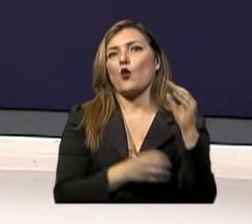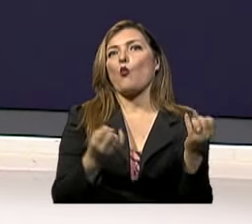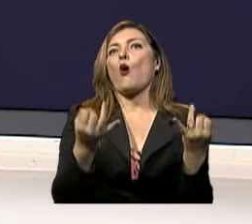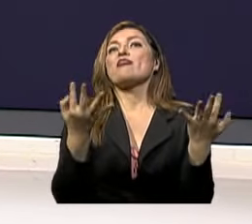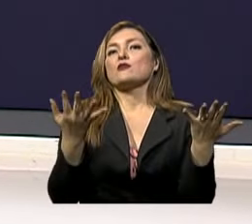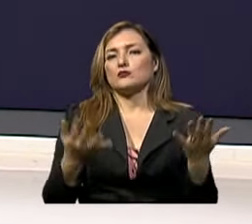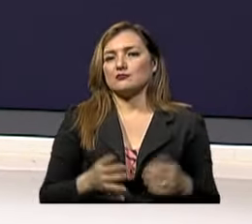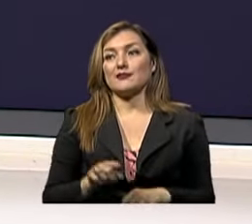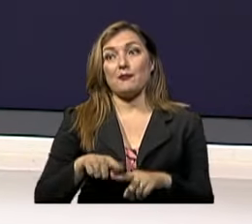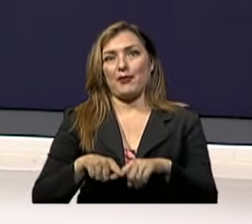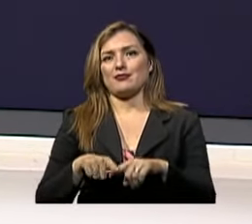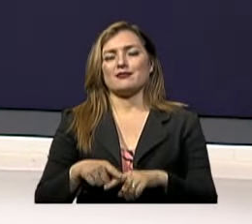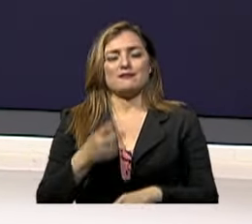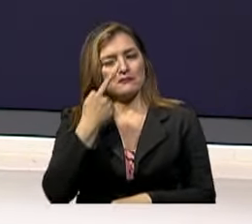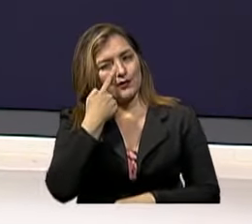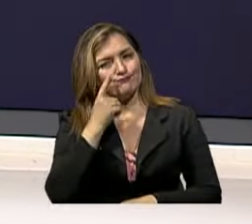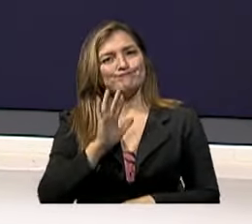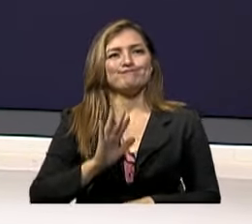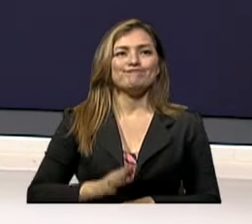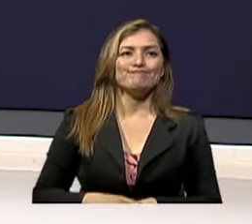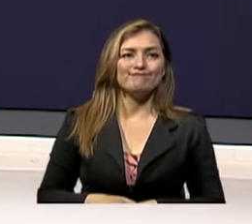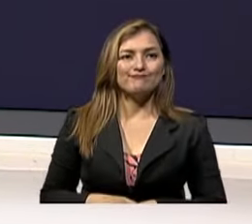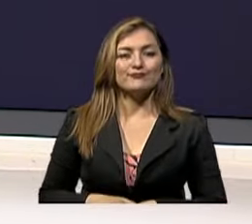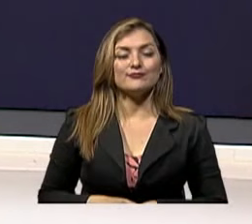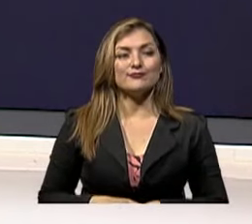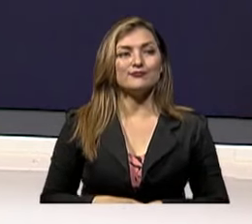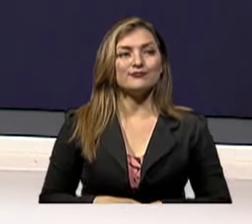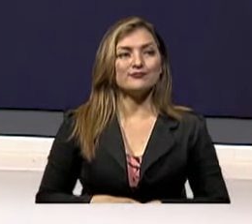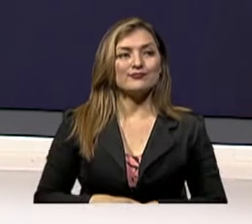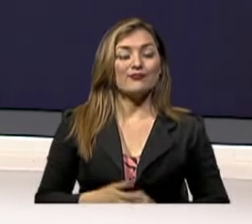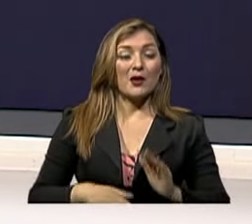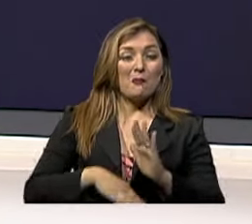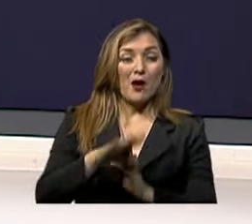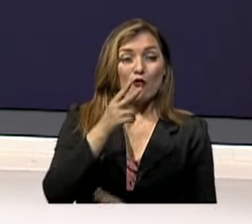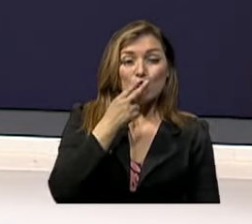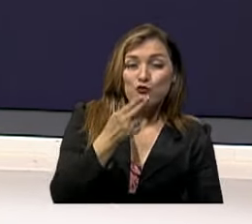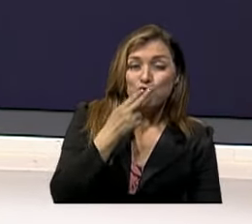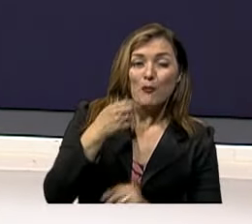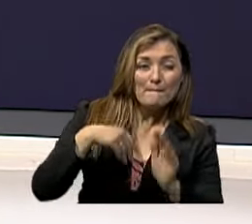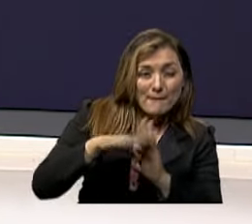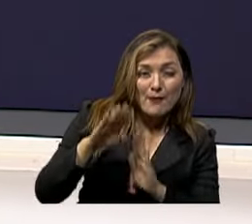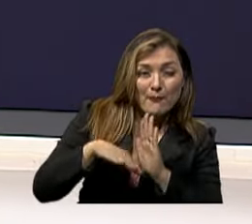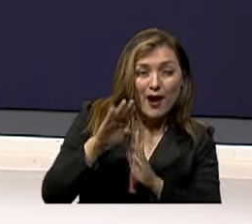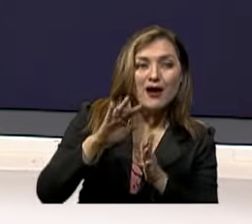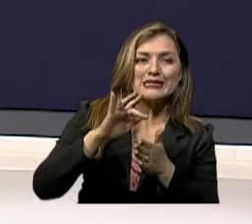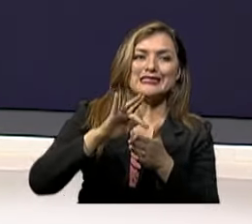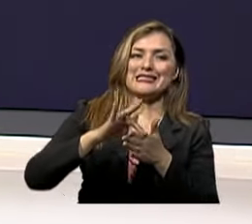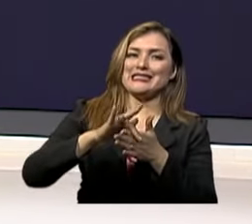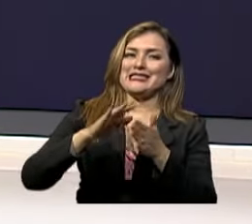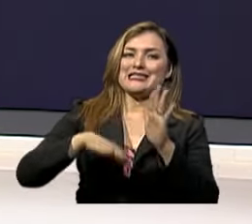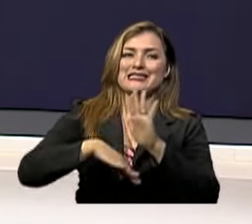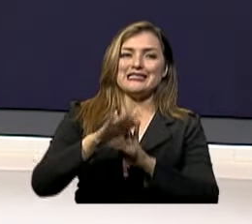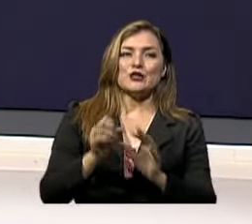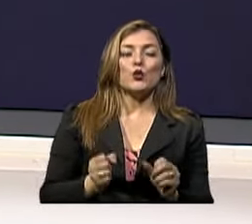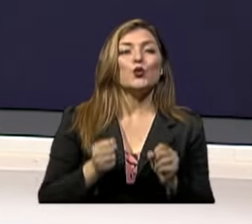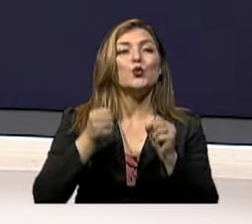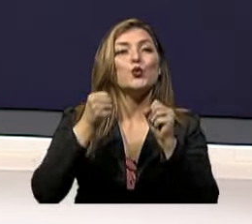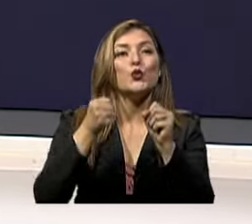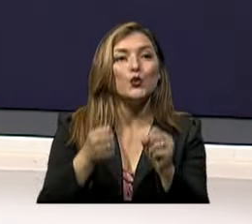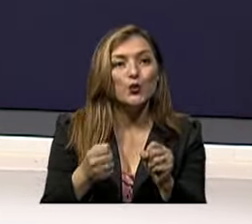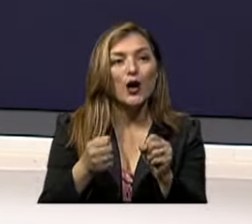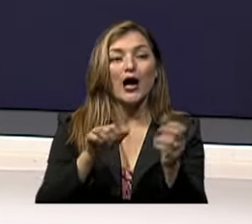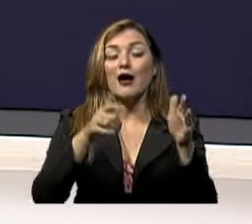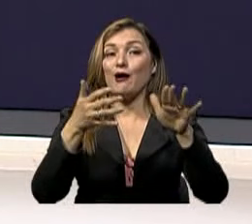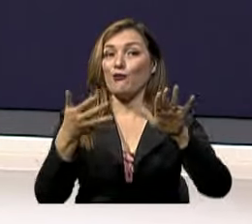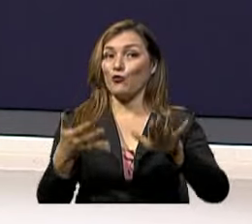día a día Y vean ustedes, pues, que a mayor número de cigarrillos, pues, el riesgo aumenta Las complicaciones aumentan y el riesgo